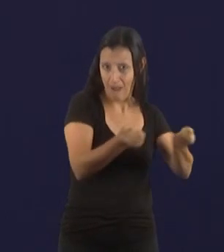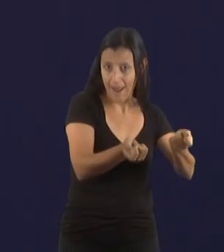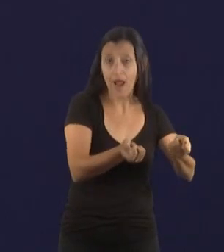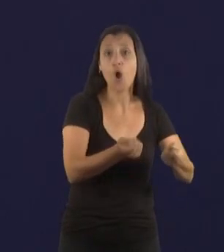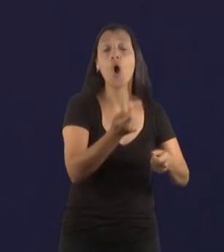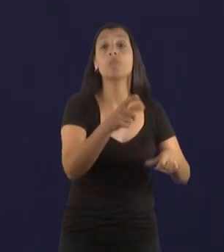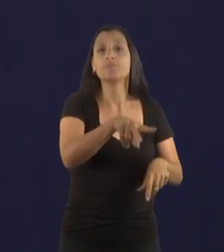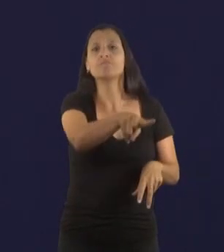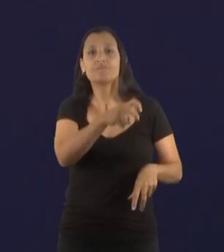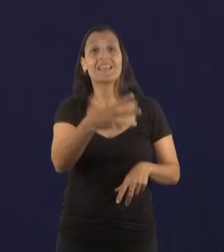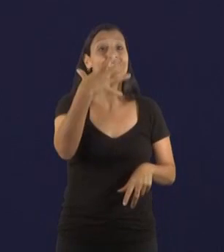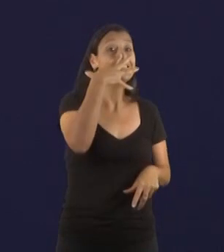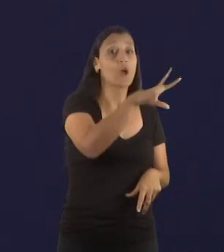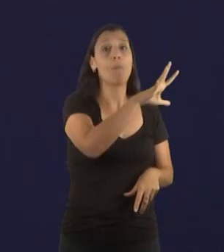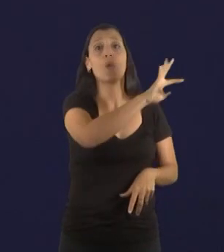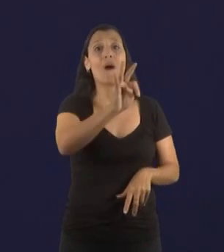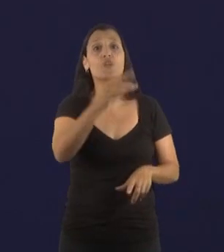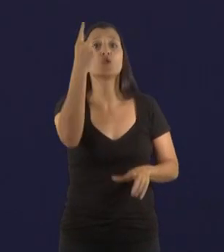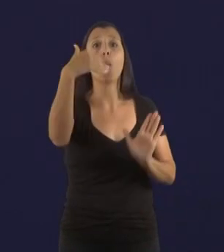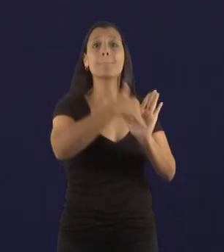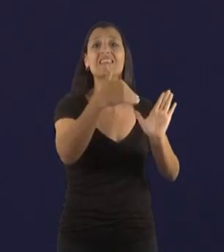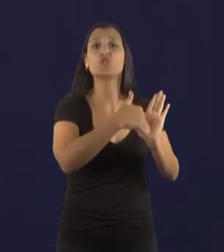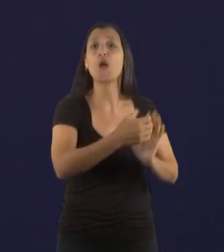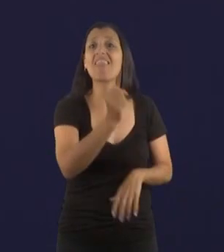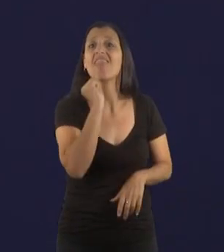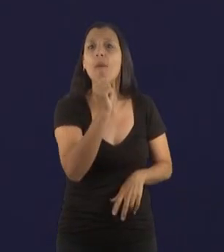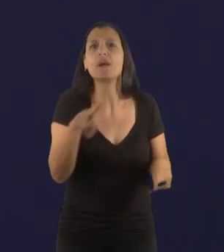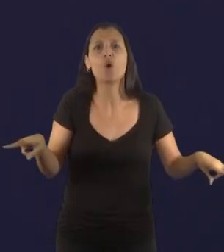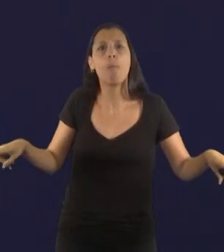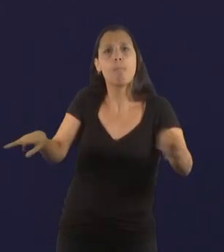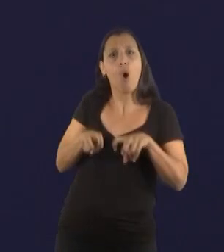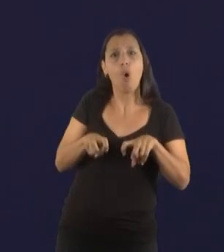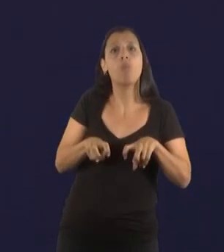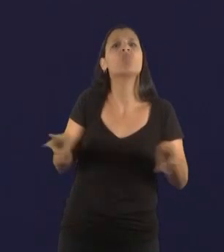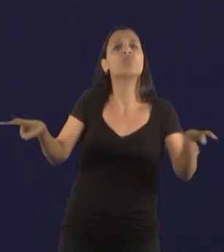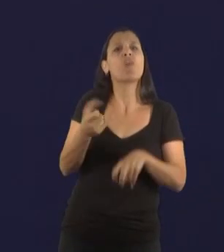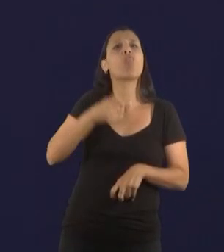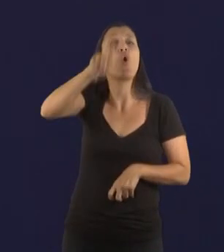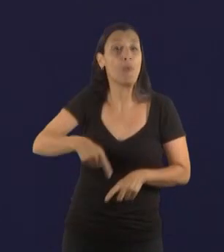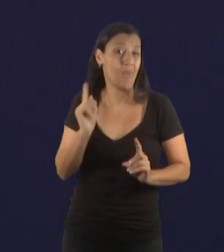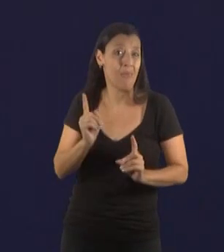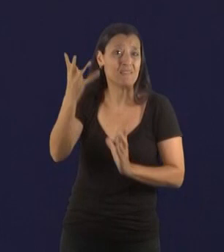de 5.461 millones de pesos, por supuesto siempre